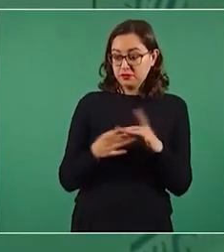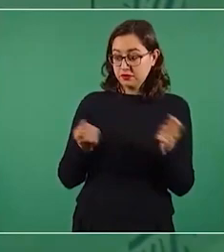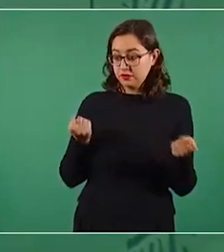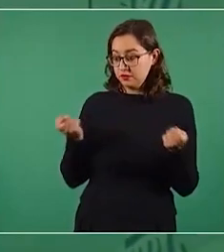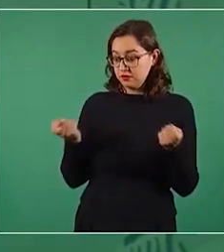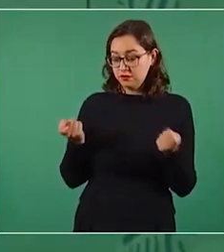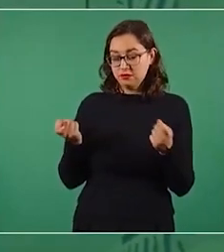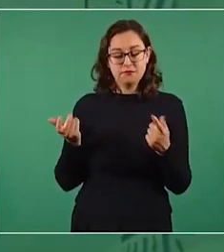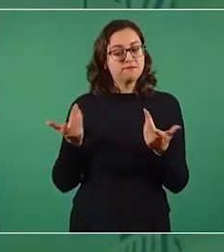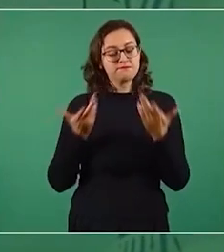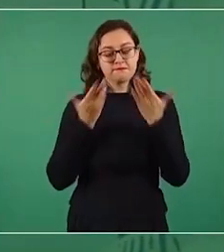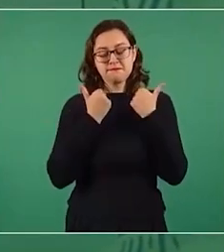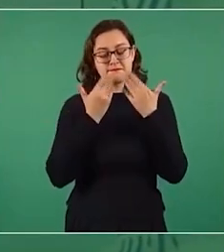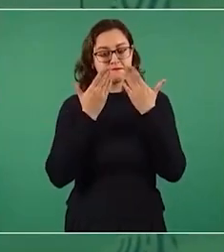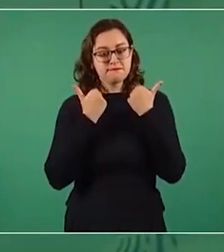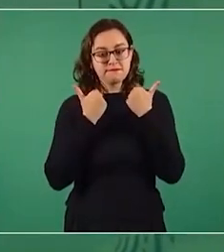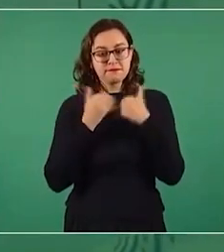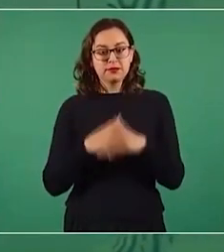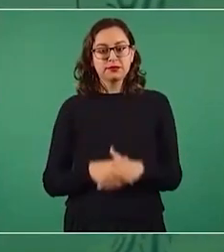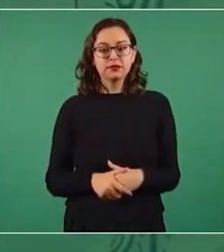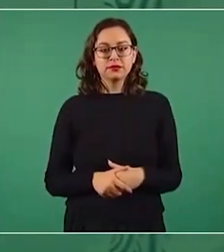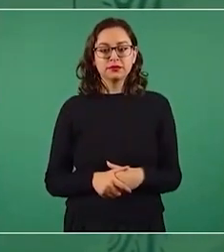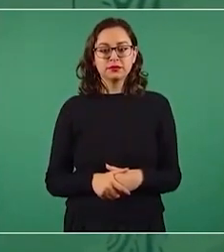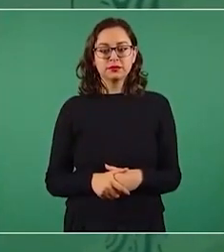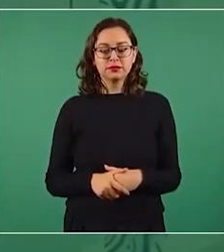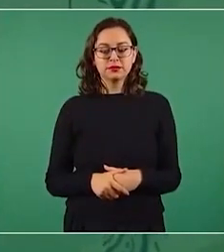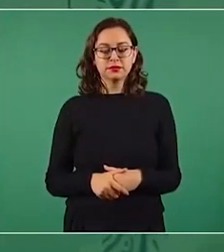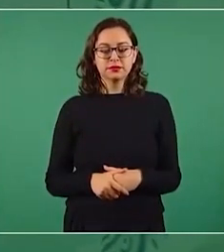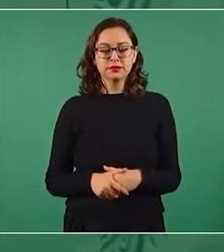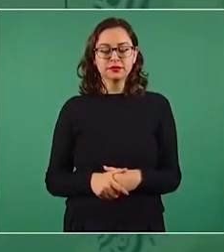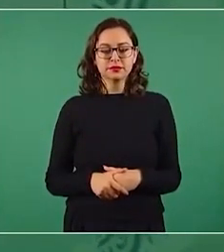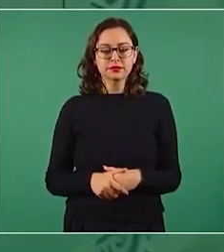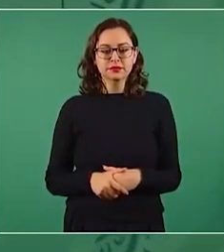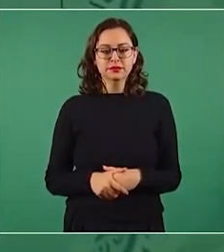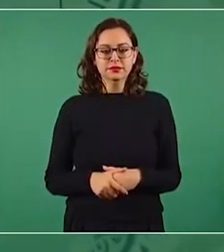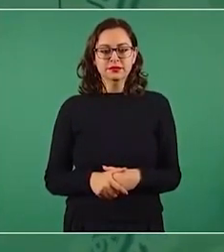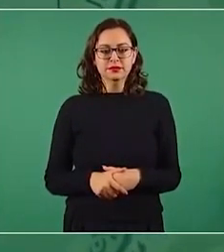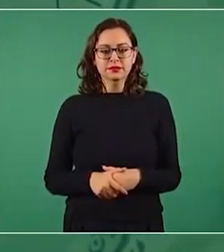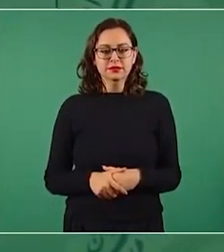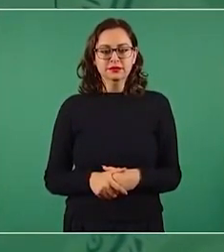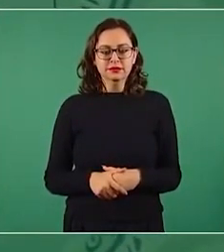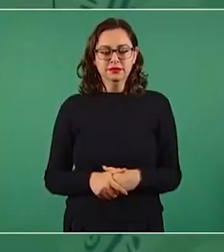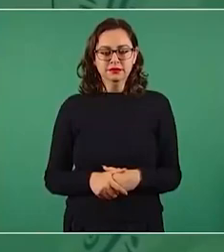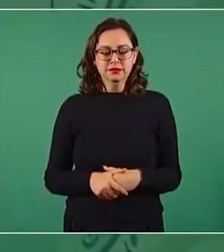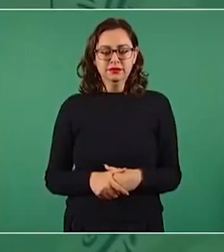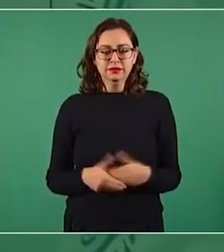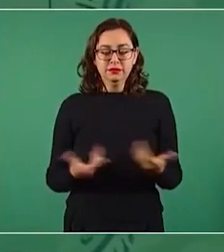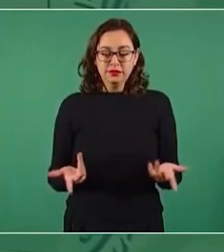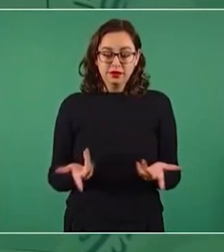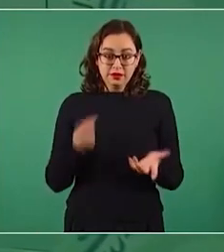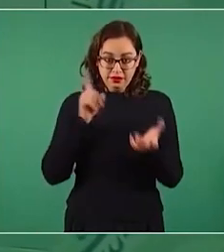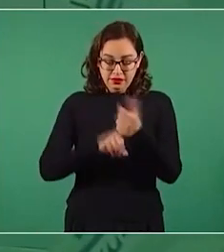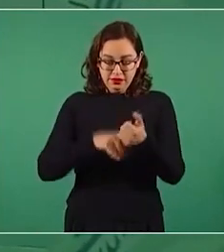en estricto sentido, en la formalidad sí?